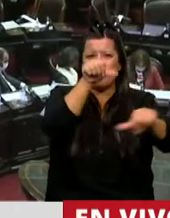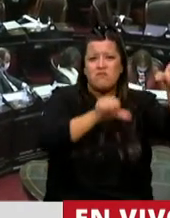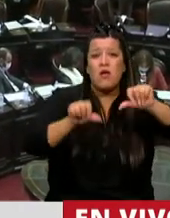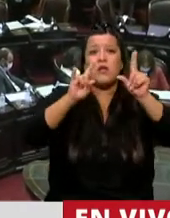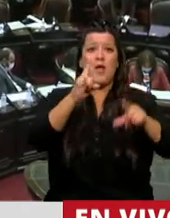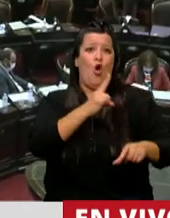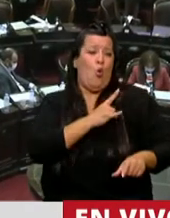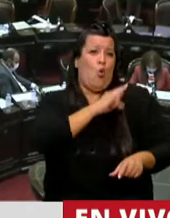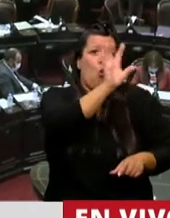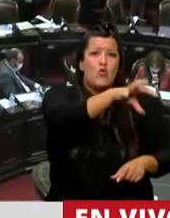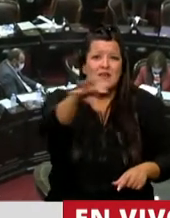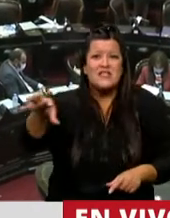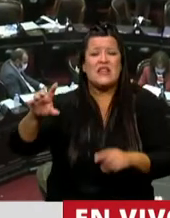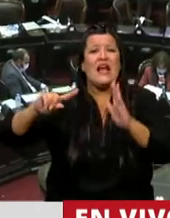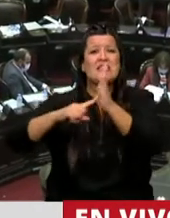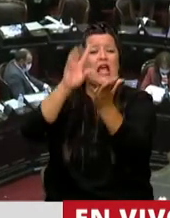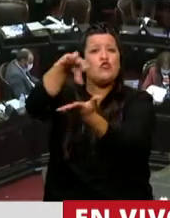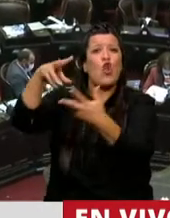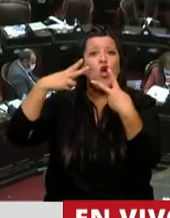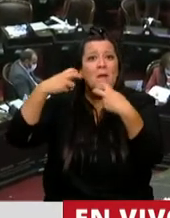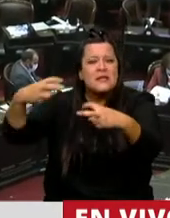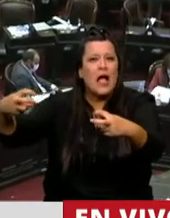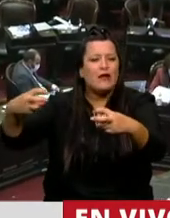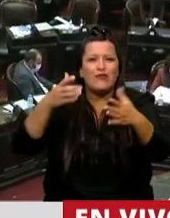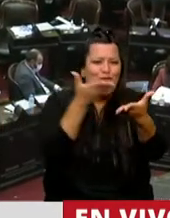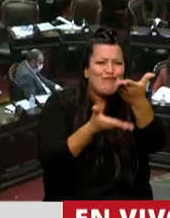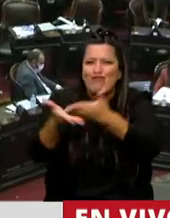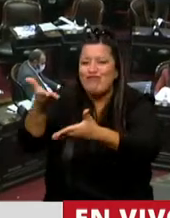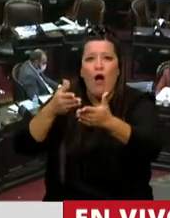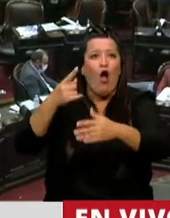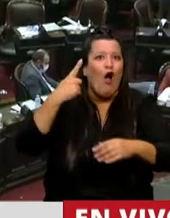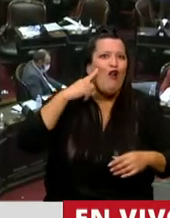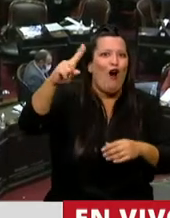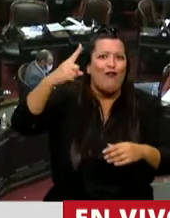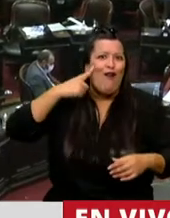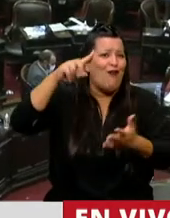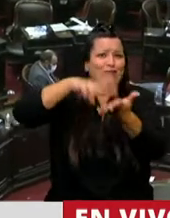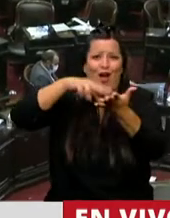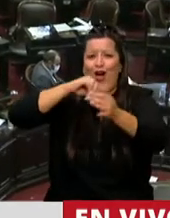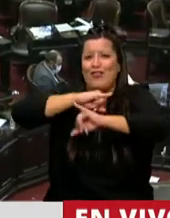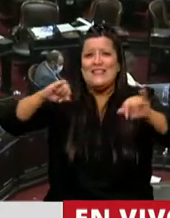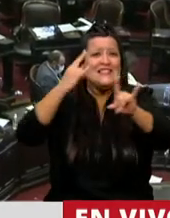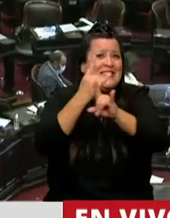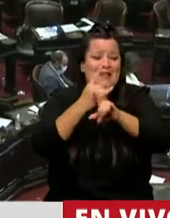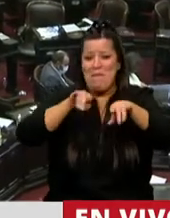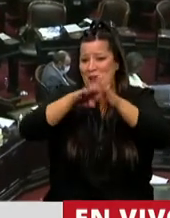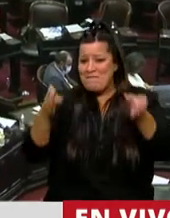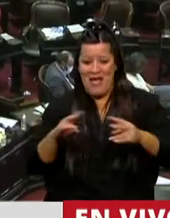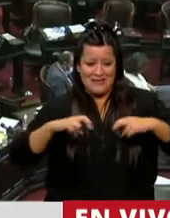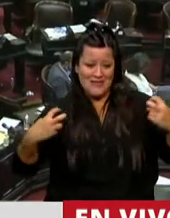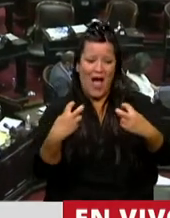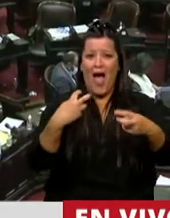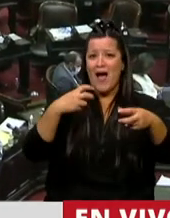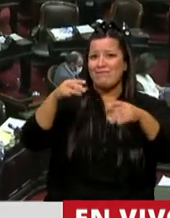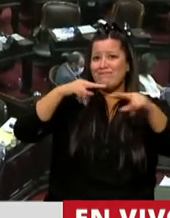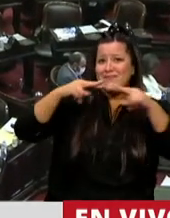universidades y los centros de investigación y los logros que pasaron a ser una noticia que se comentaba en la mesa de cada hogar de los argentinos.